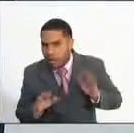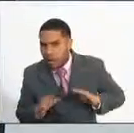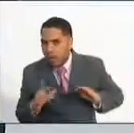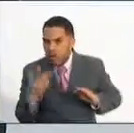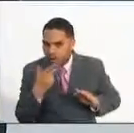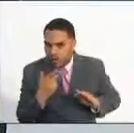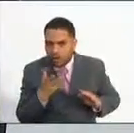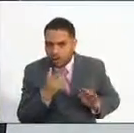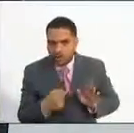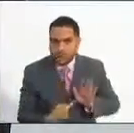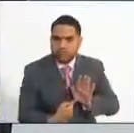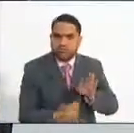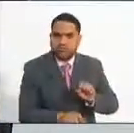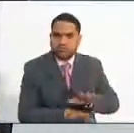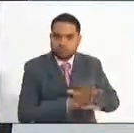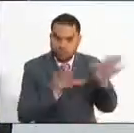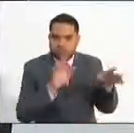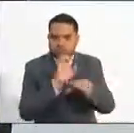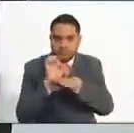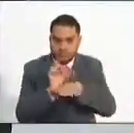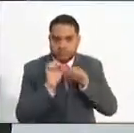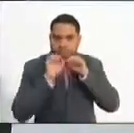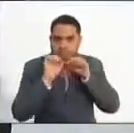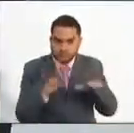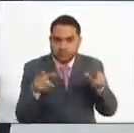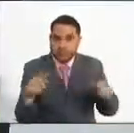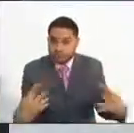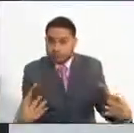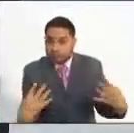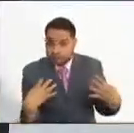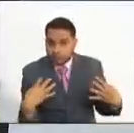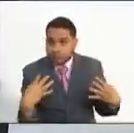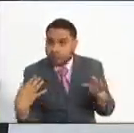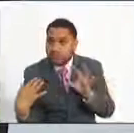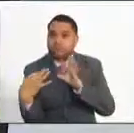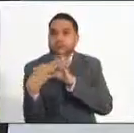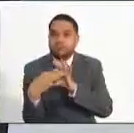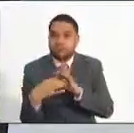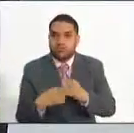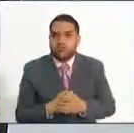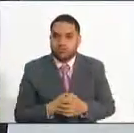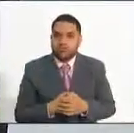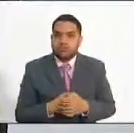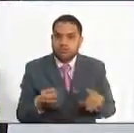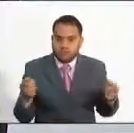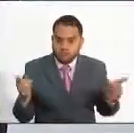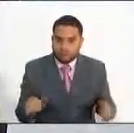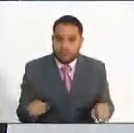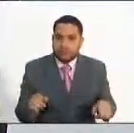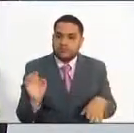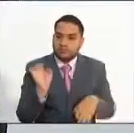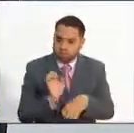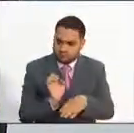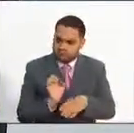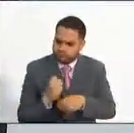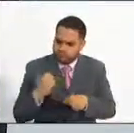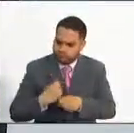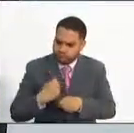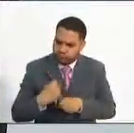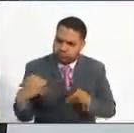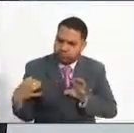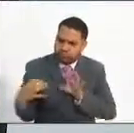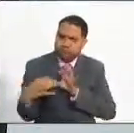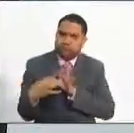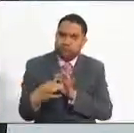de cualquier tipo, a las entidades públicas que nos vean como sus aliados y la entidad que trabaja con ellos de la mano